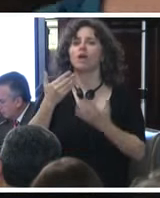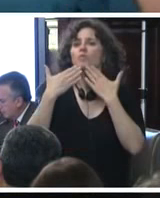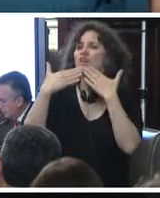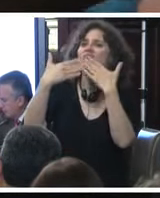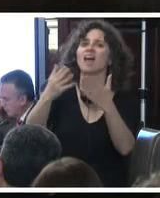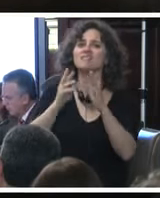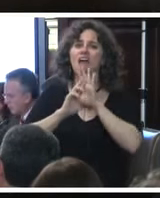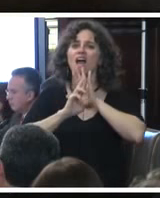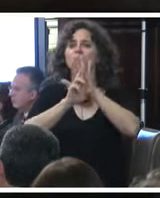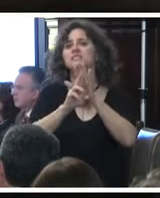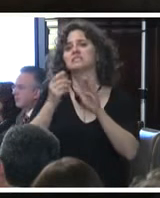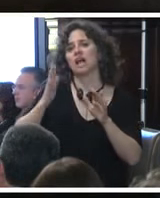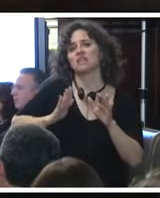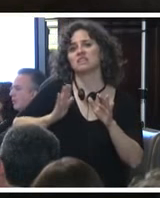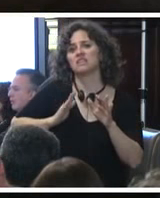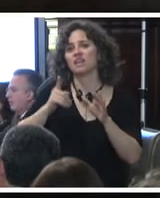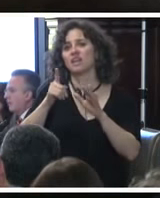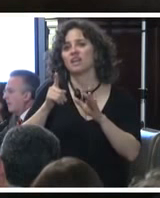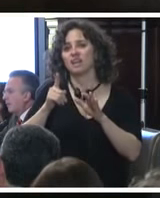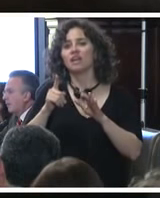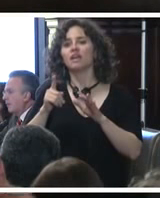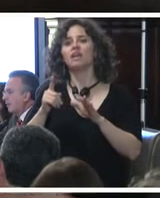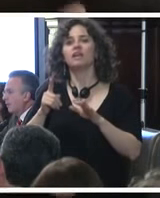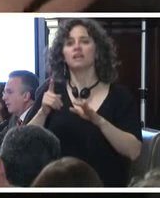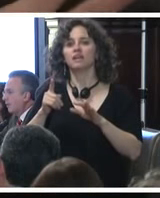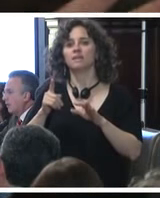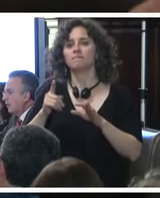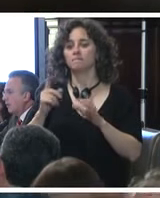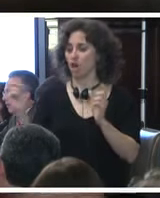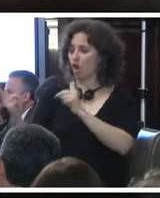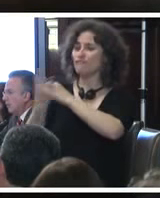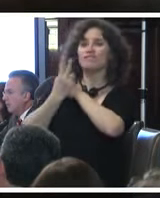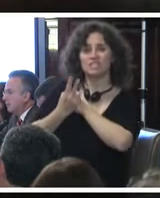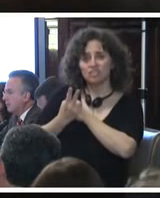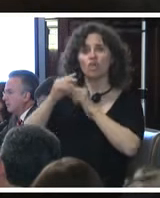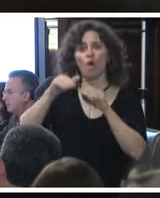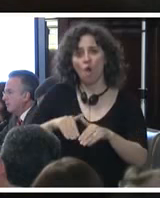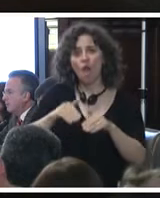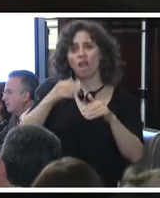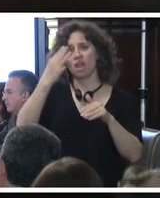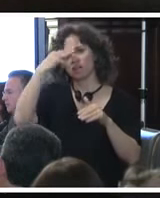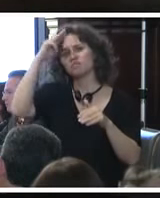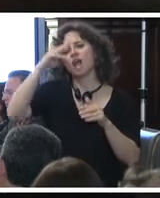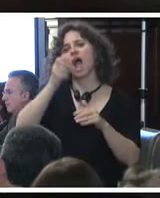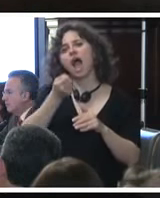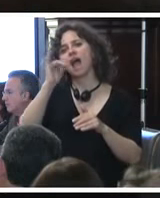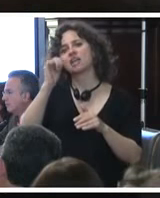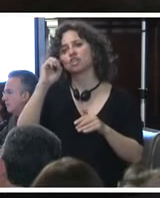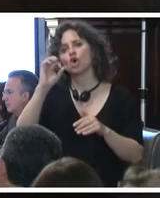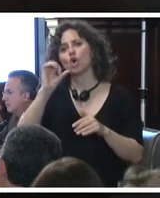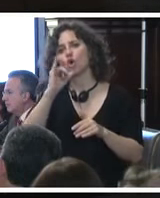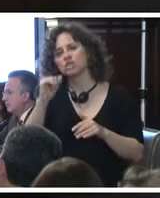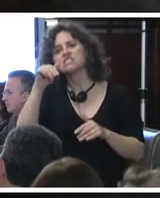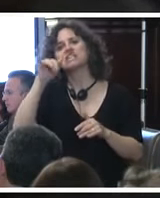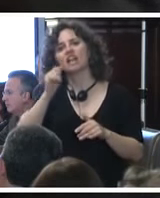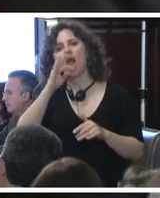gracias a la comisionada que nos visitó en la normal de Ayotzinapa. Nos dio palabra